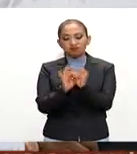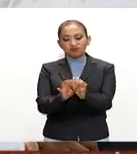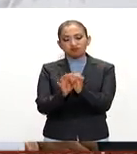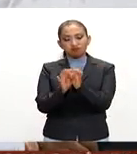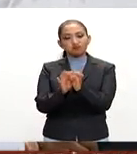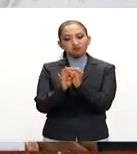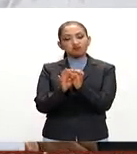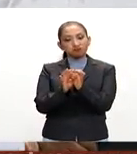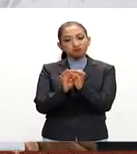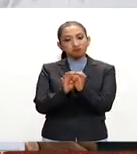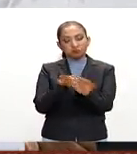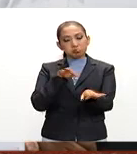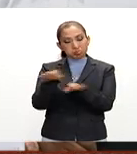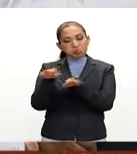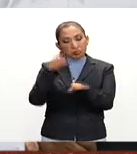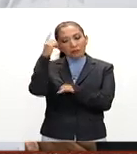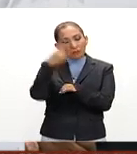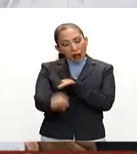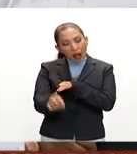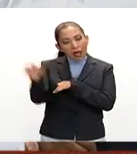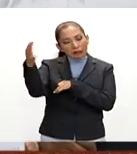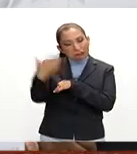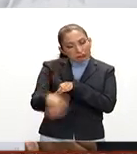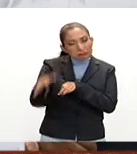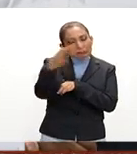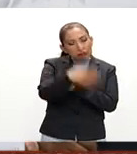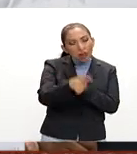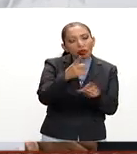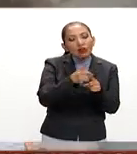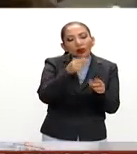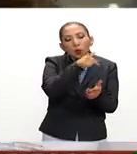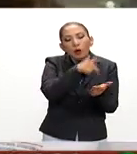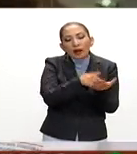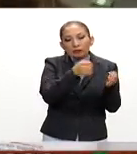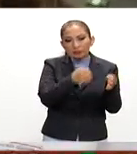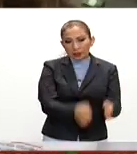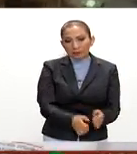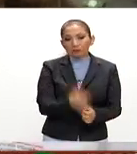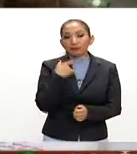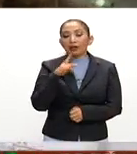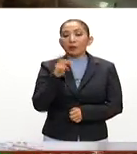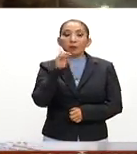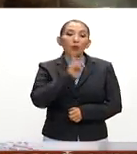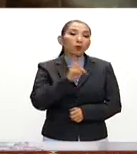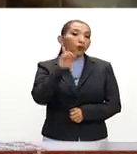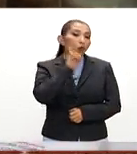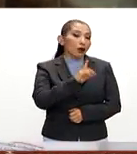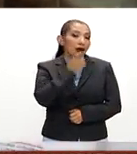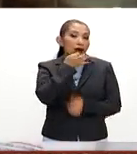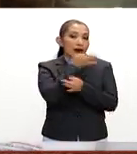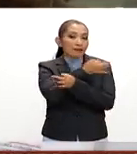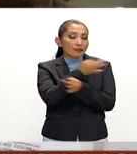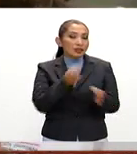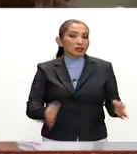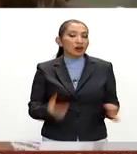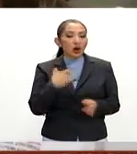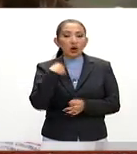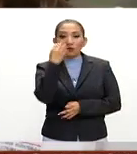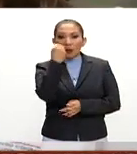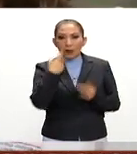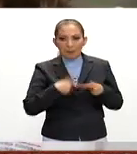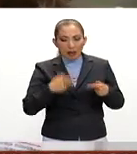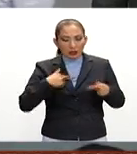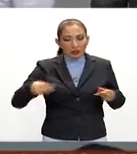estamos trabajando para una posible ubicación. La Procuradora también informó que son nueve las